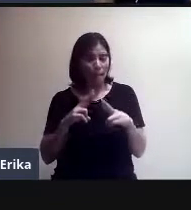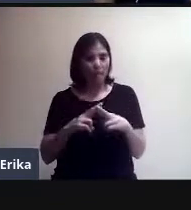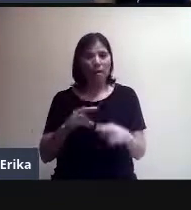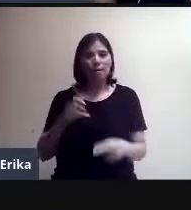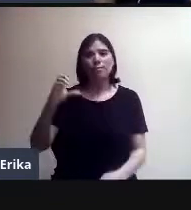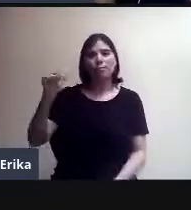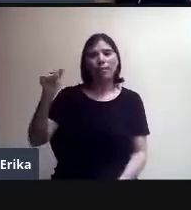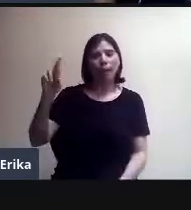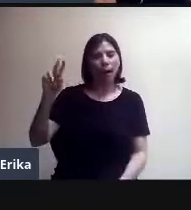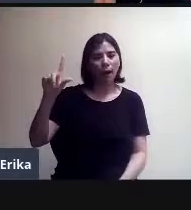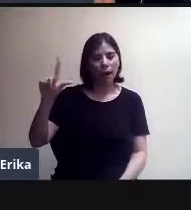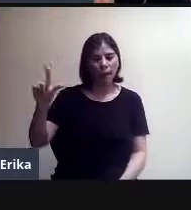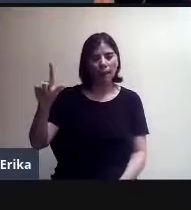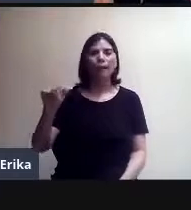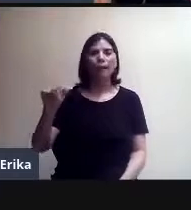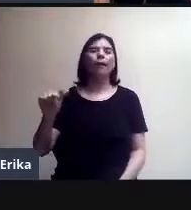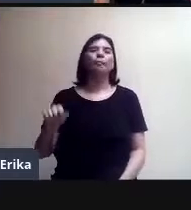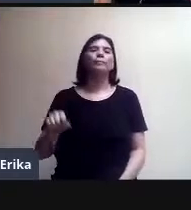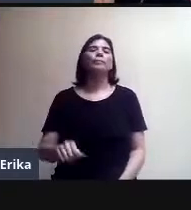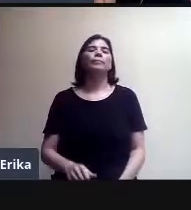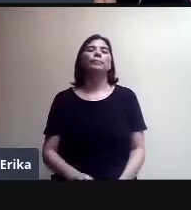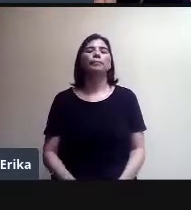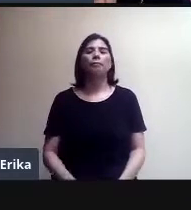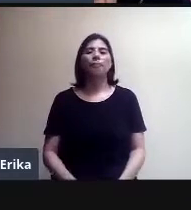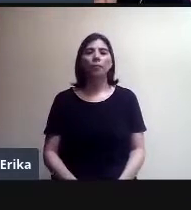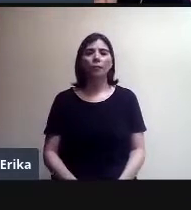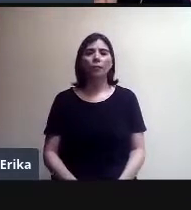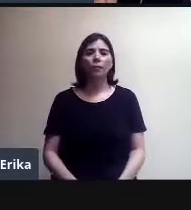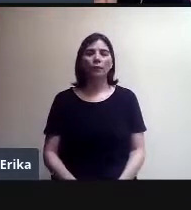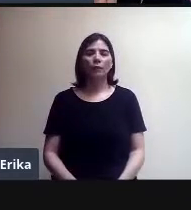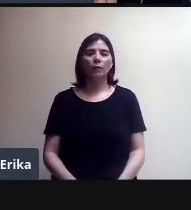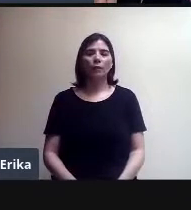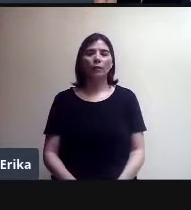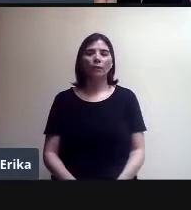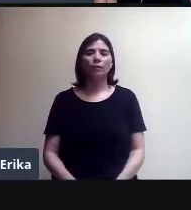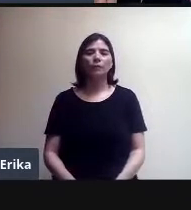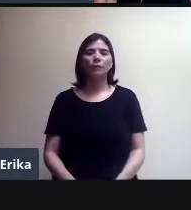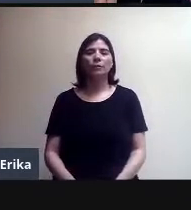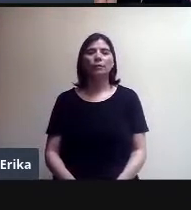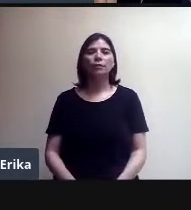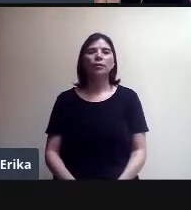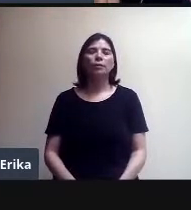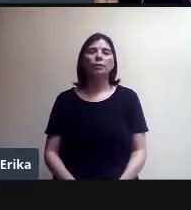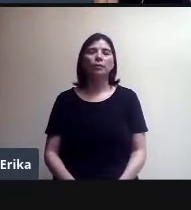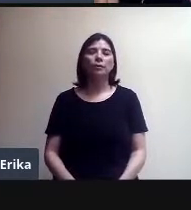Melina Ochoa, de un colegio en la Colonia del Valle.